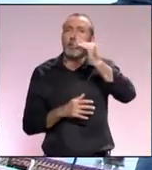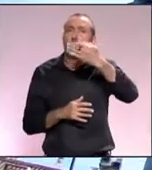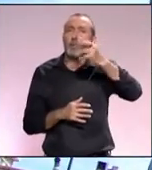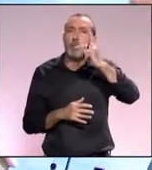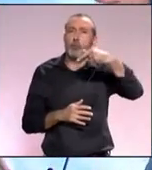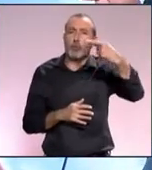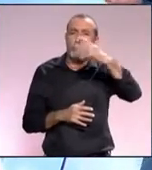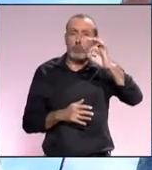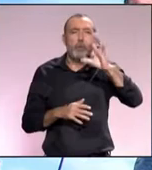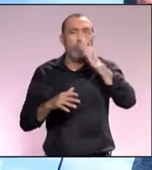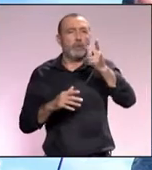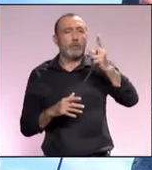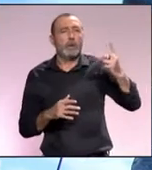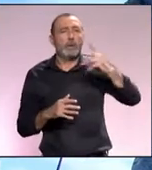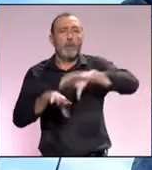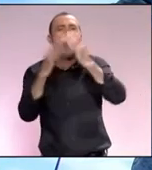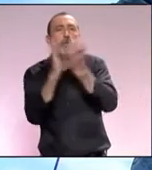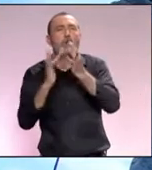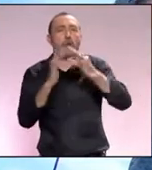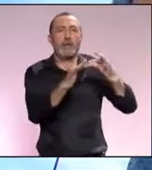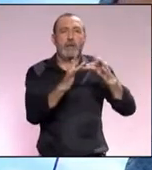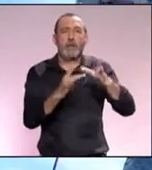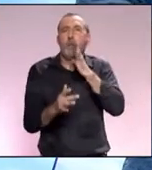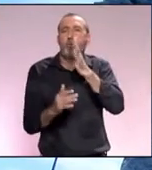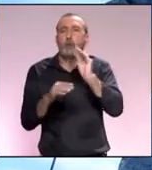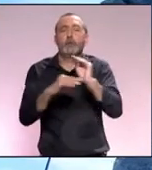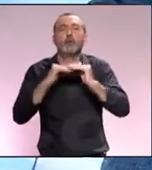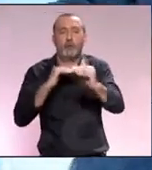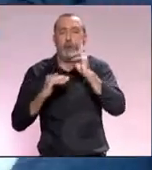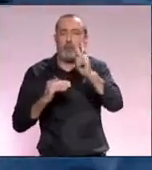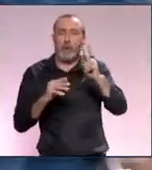Gotemburgo ser destino mundial de sostenibilidad? Mira este vídeo.